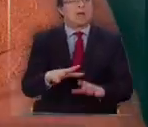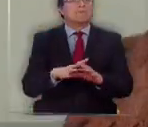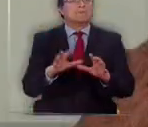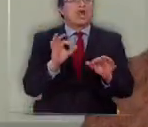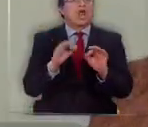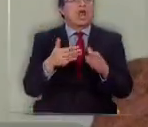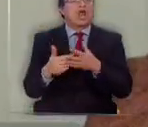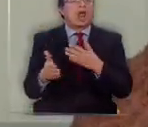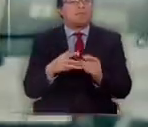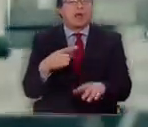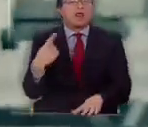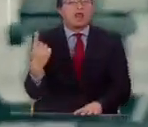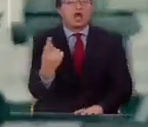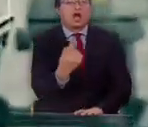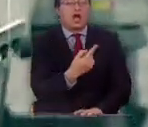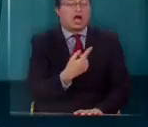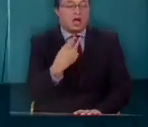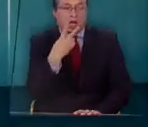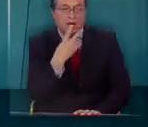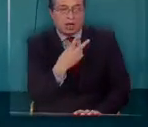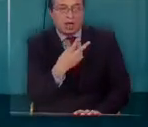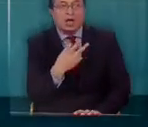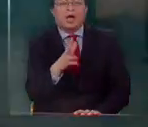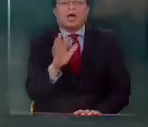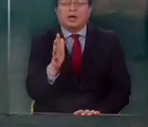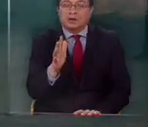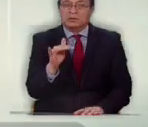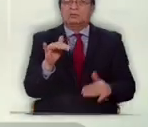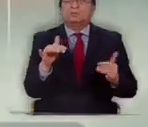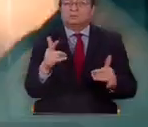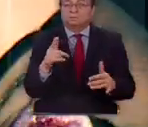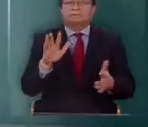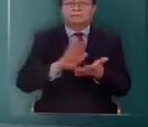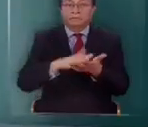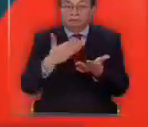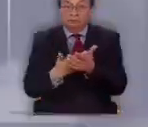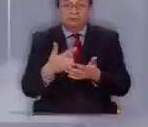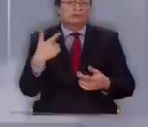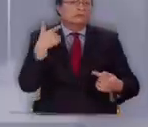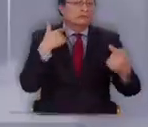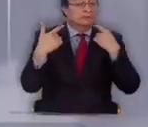común de lo que todos quisiéramos. Aunque en juego esté la salud de la gente.